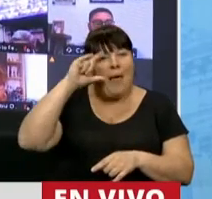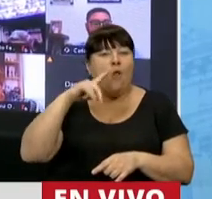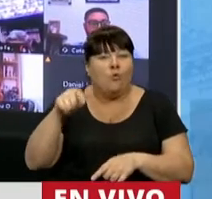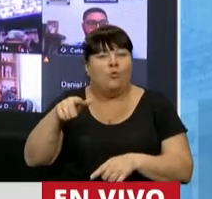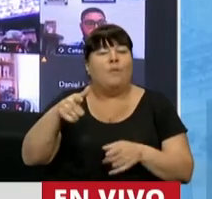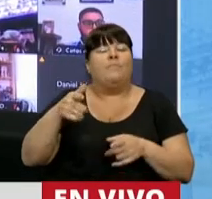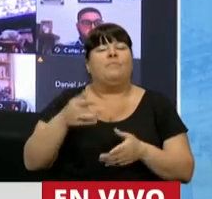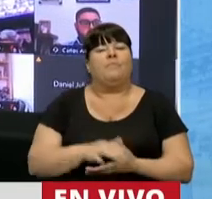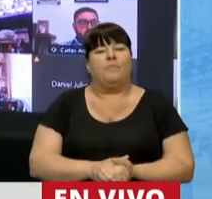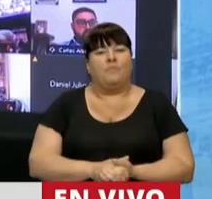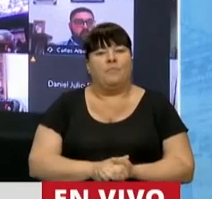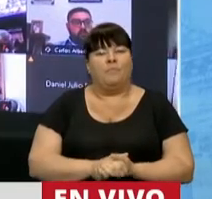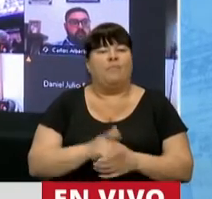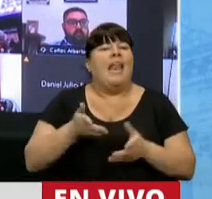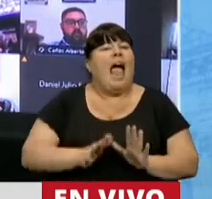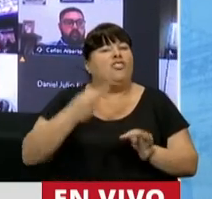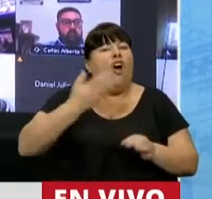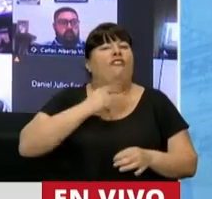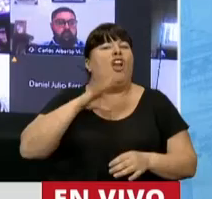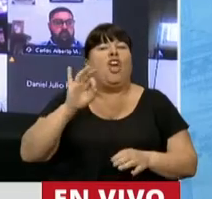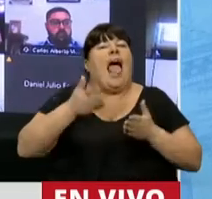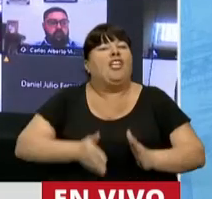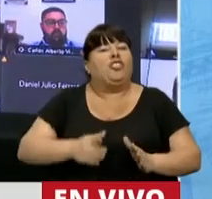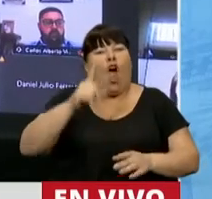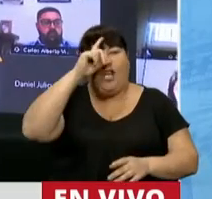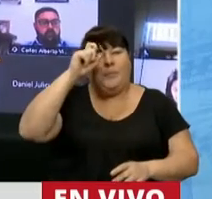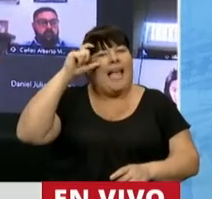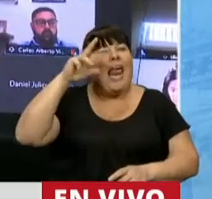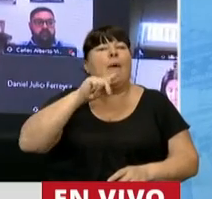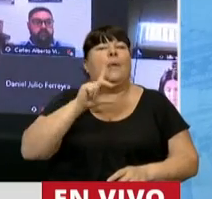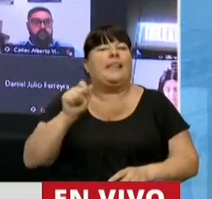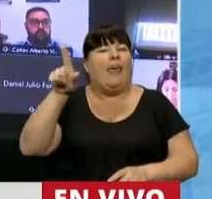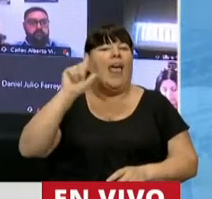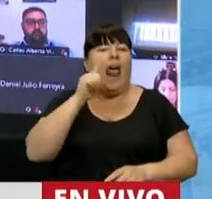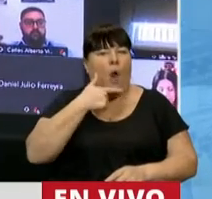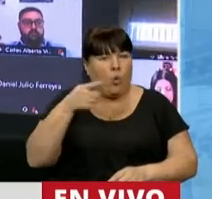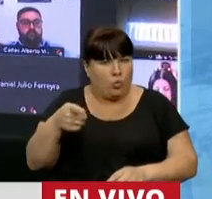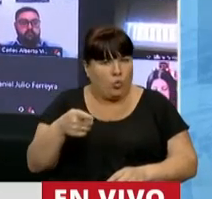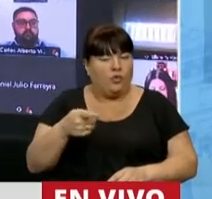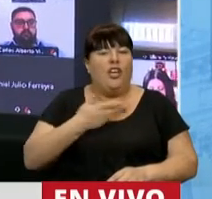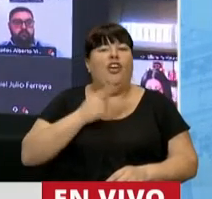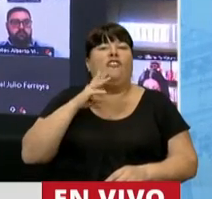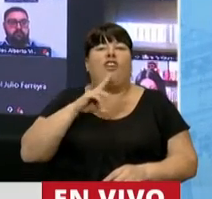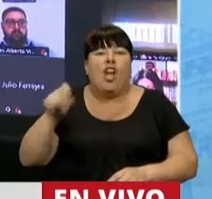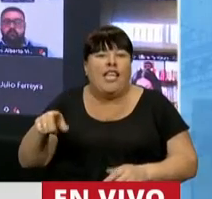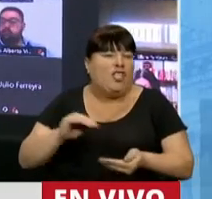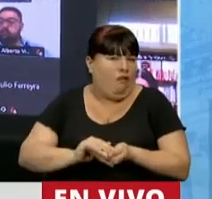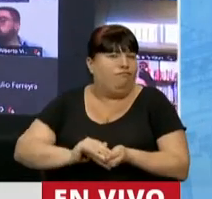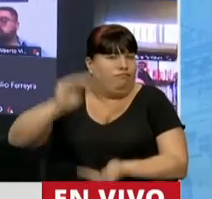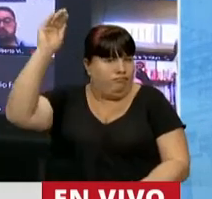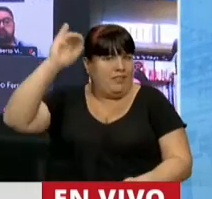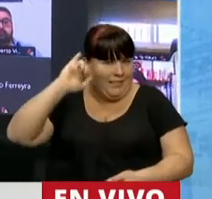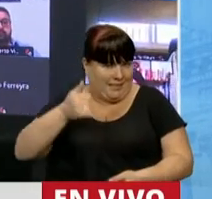nació no en Fiorito, sino en el Hospital Evita de Lanús. En Fiorito recorrió su